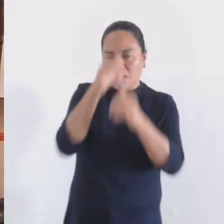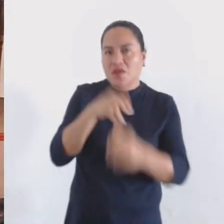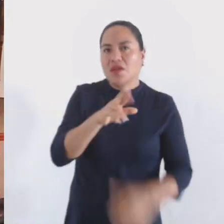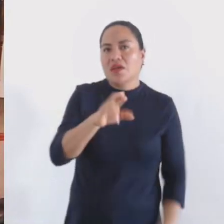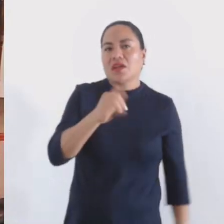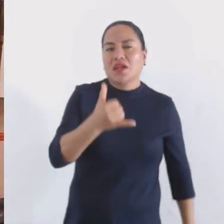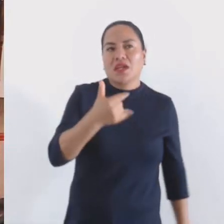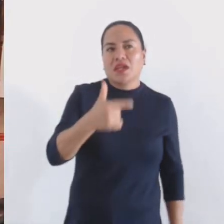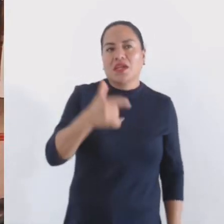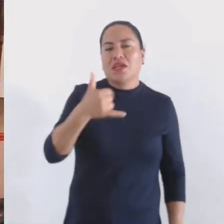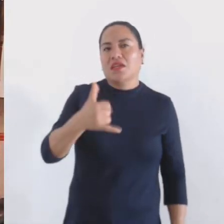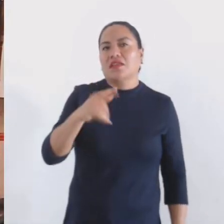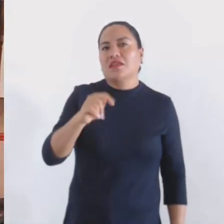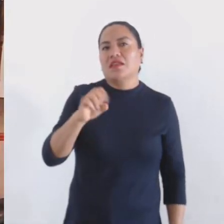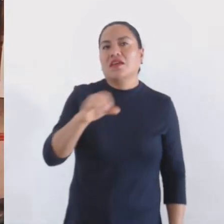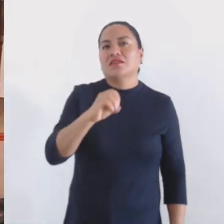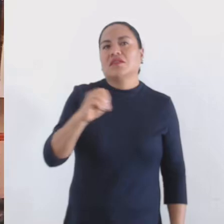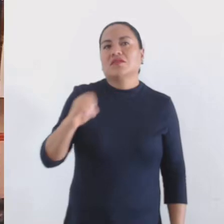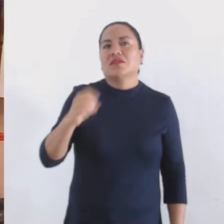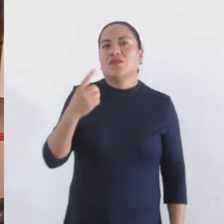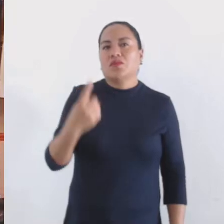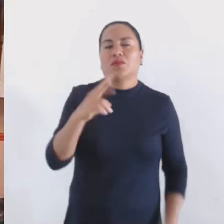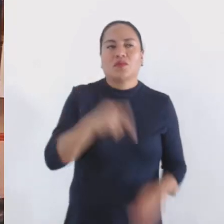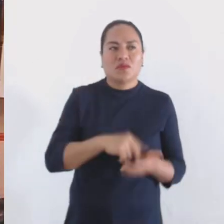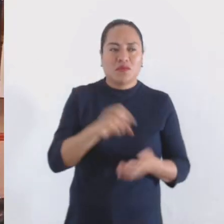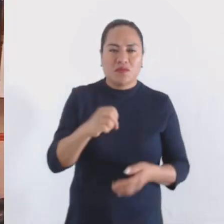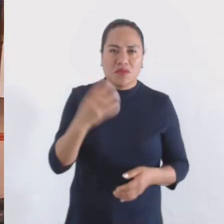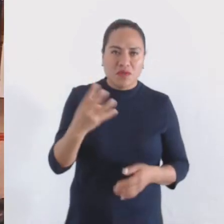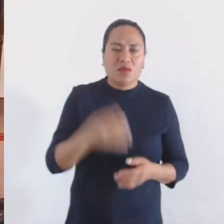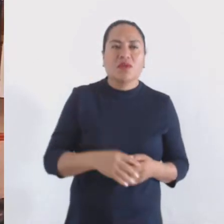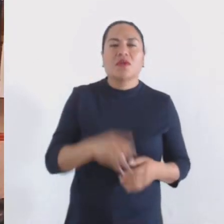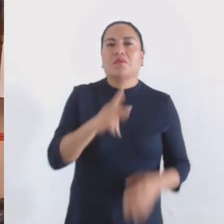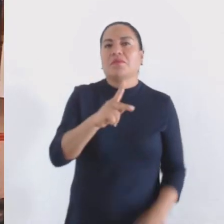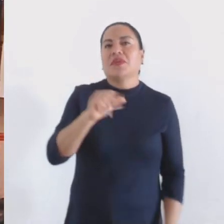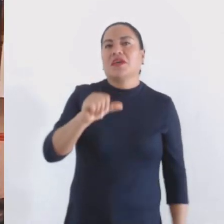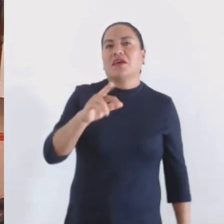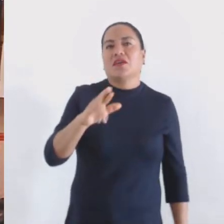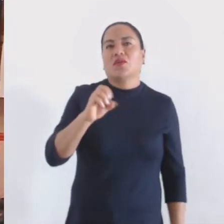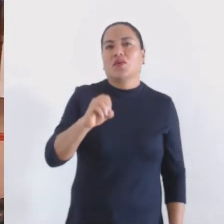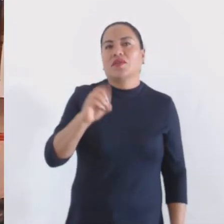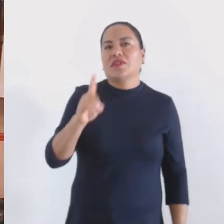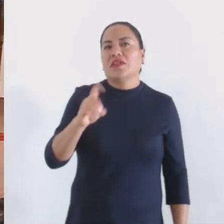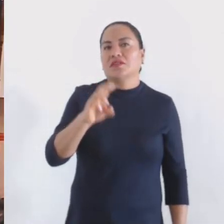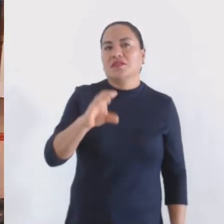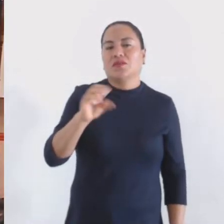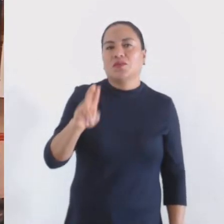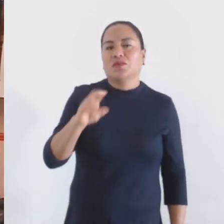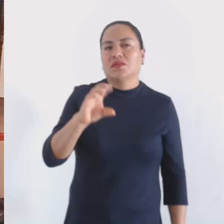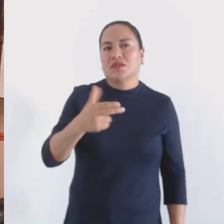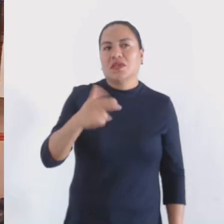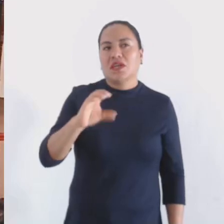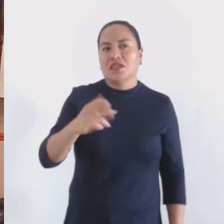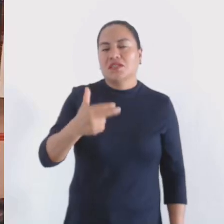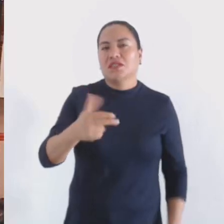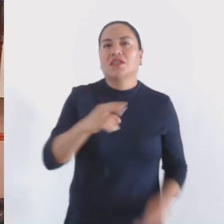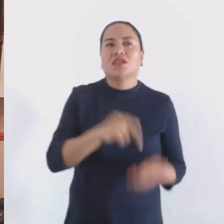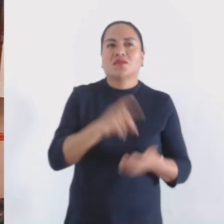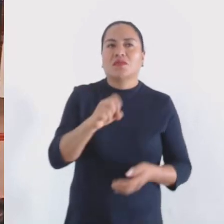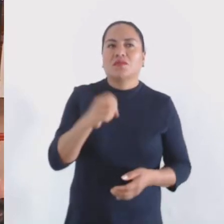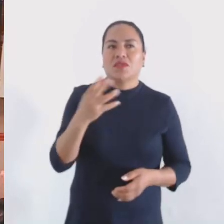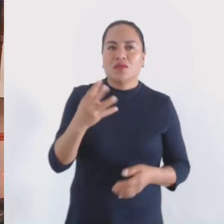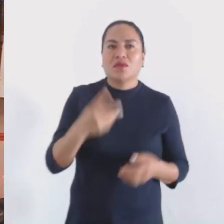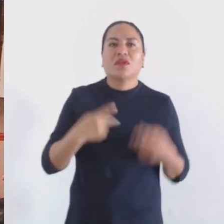RGET PA-001-2023 y PA-ROPD-UCH-001-2024,